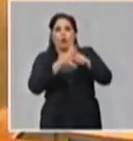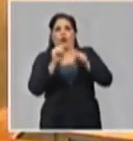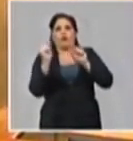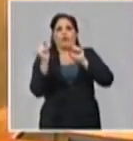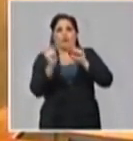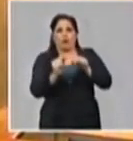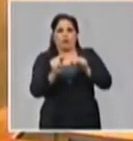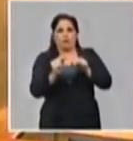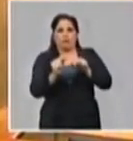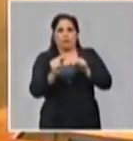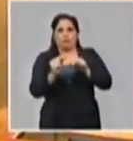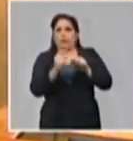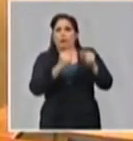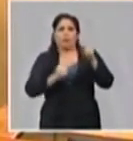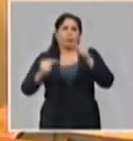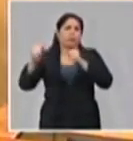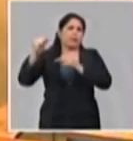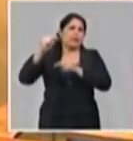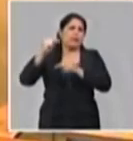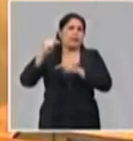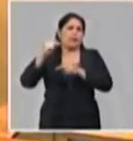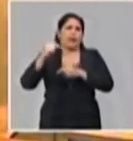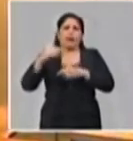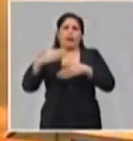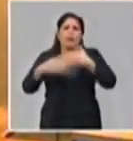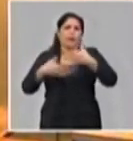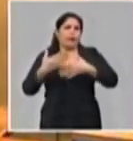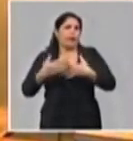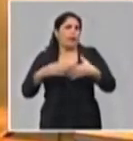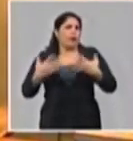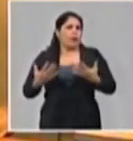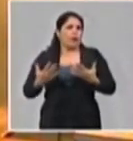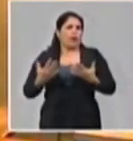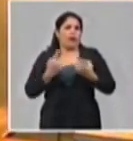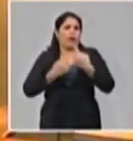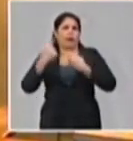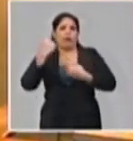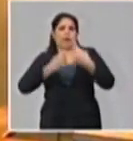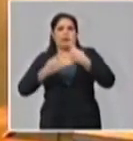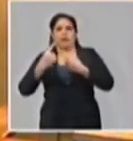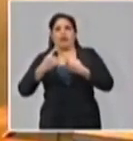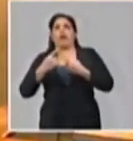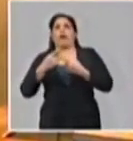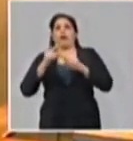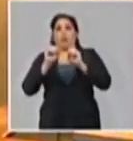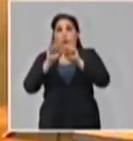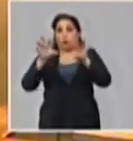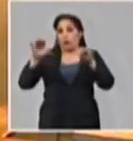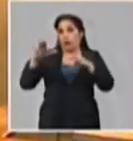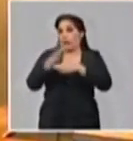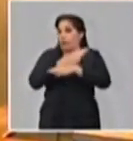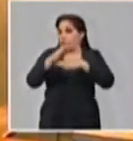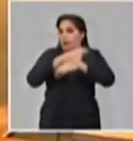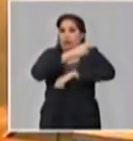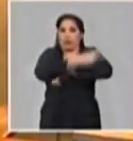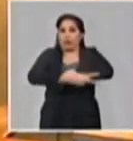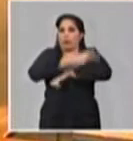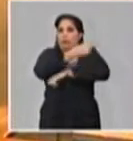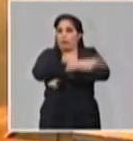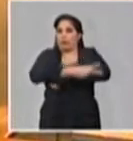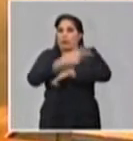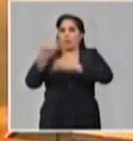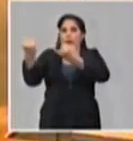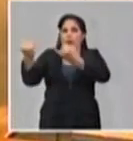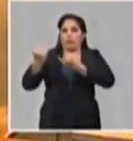¿Cuáles son los principales síntomas que prácticamente se recogen en todo lo publicado en los diferentes países por los medios